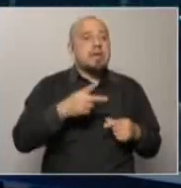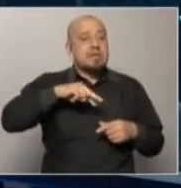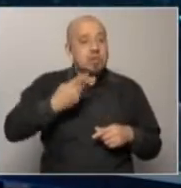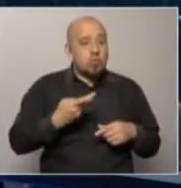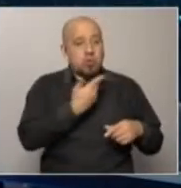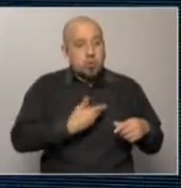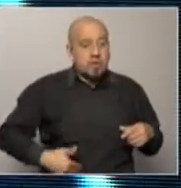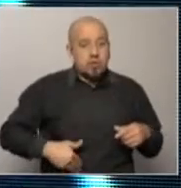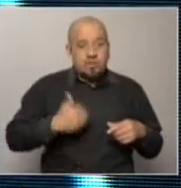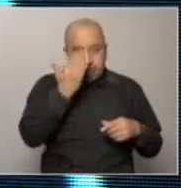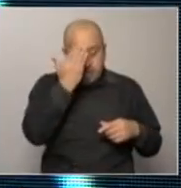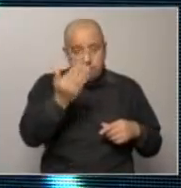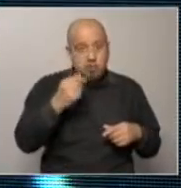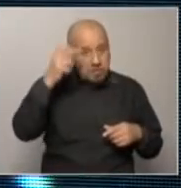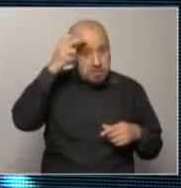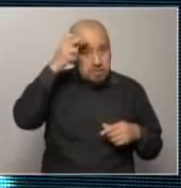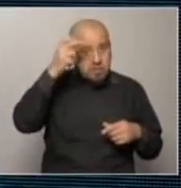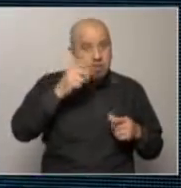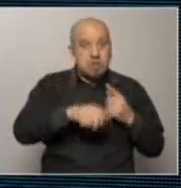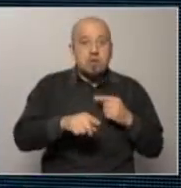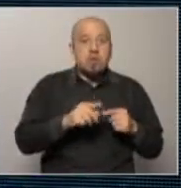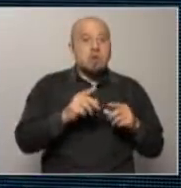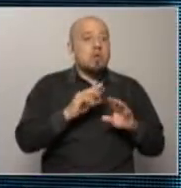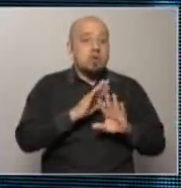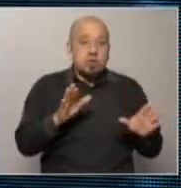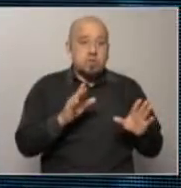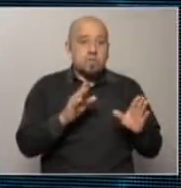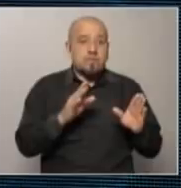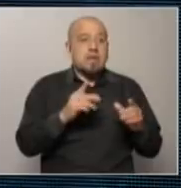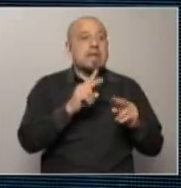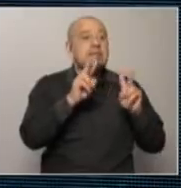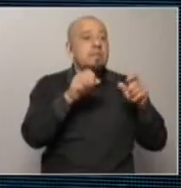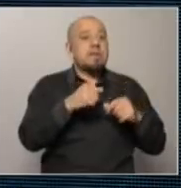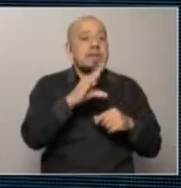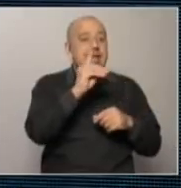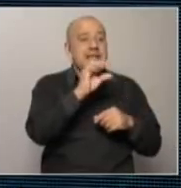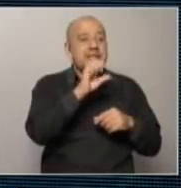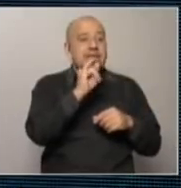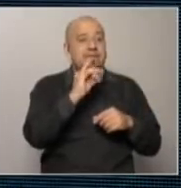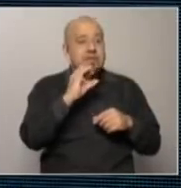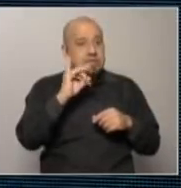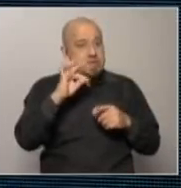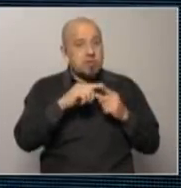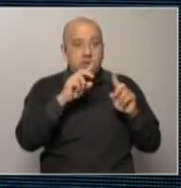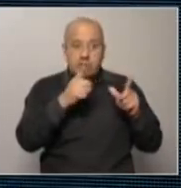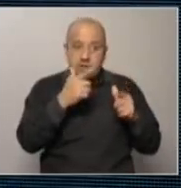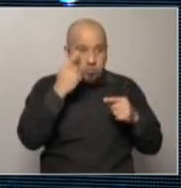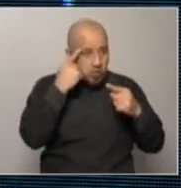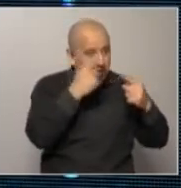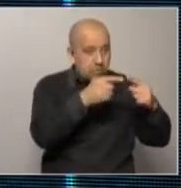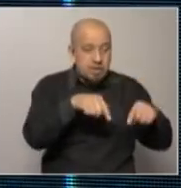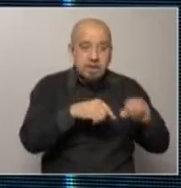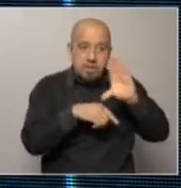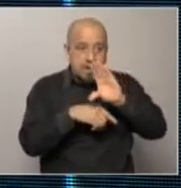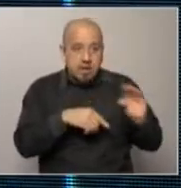gobierno de Mujica el gobierno no le vuelve a encontrar nunca más los puntos al déficit fiscal y no es que había una estrategia de baja del déficit gradual el déficit fiscal no